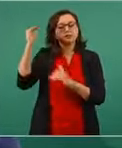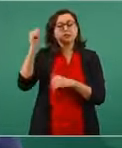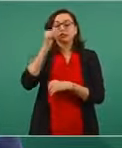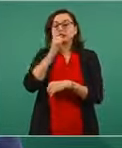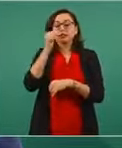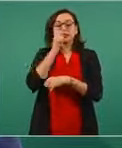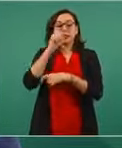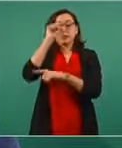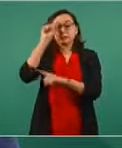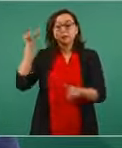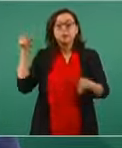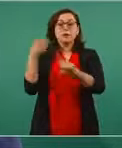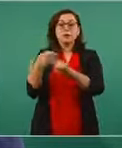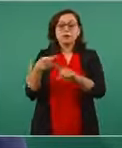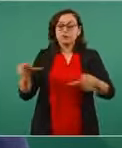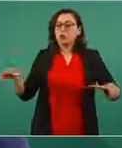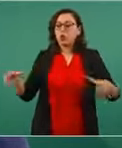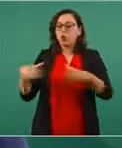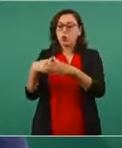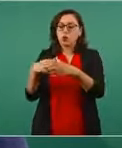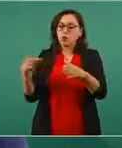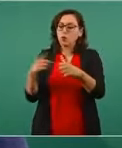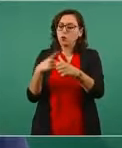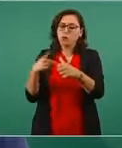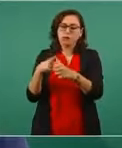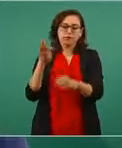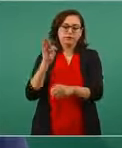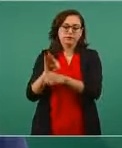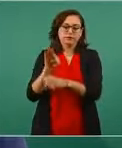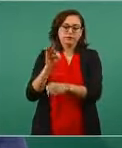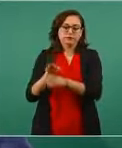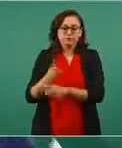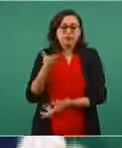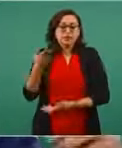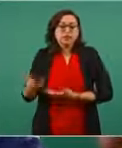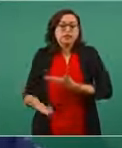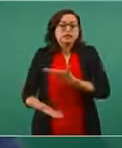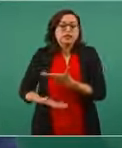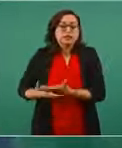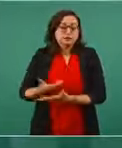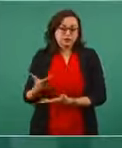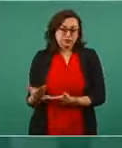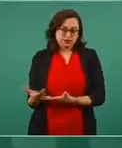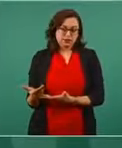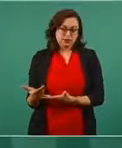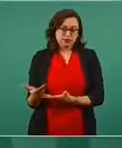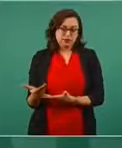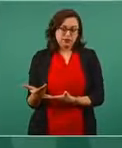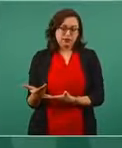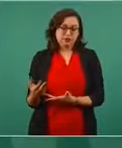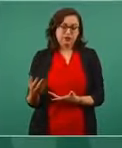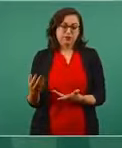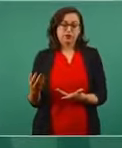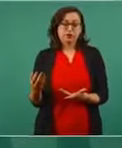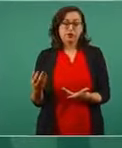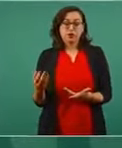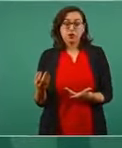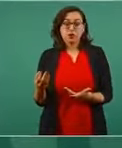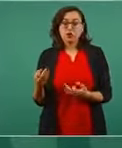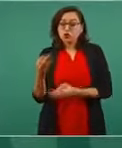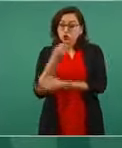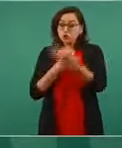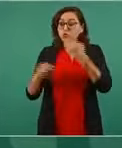en la comunidad. Y todos participan con el tequio